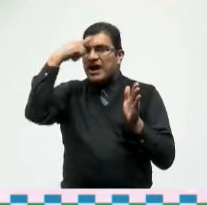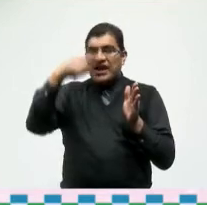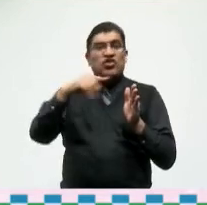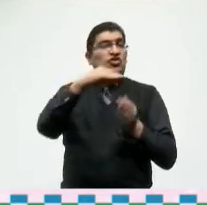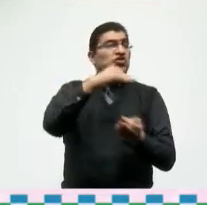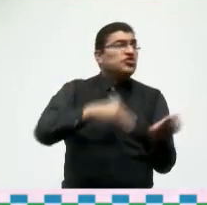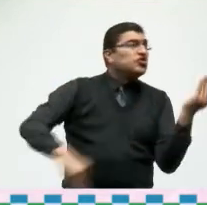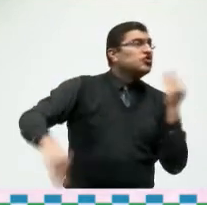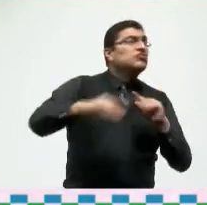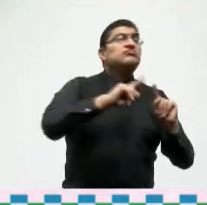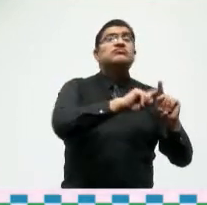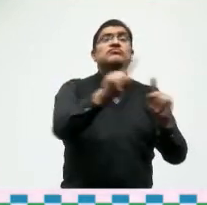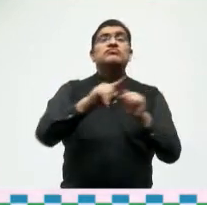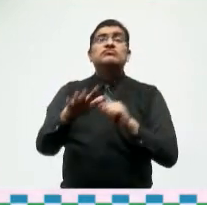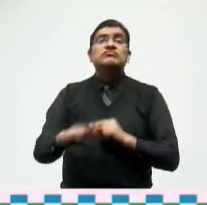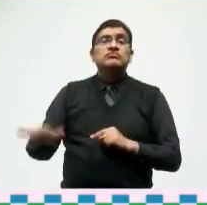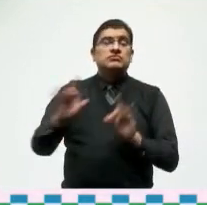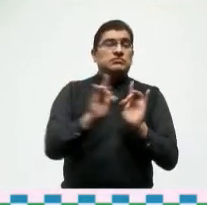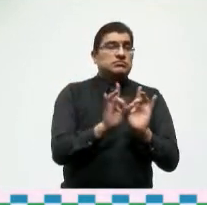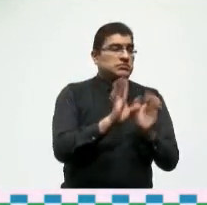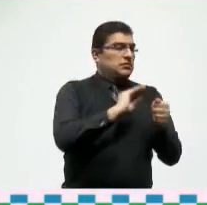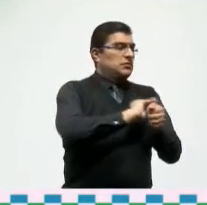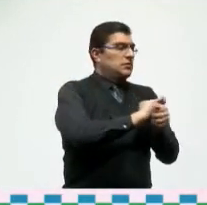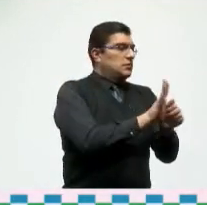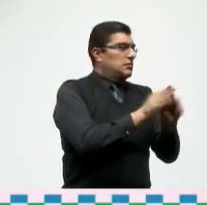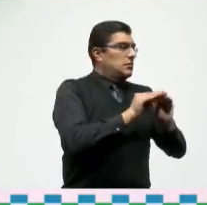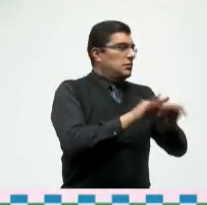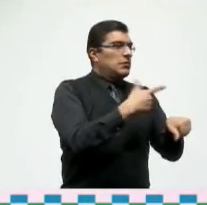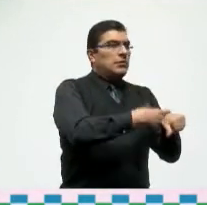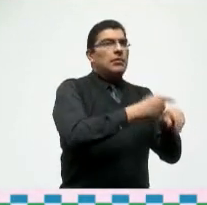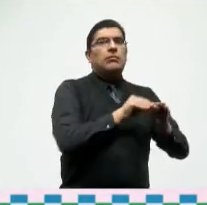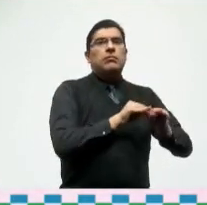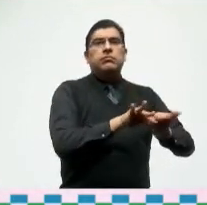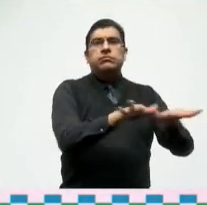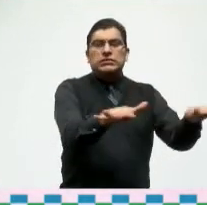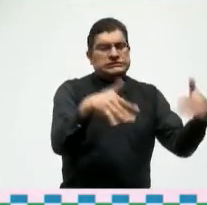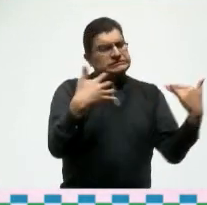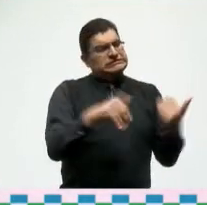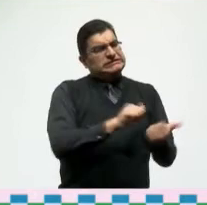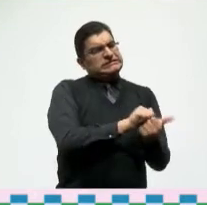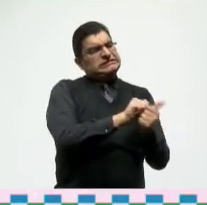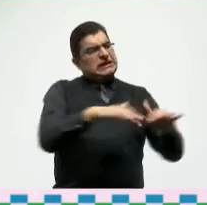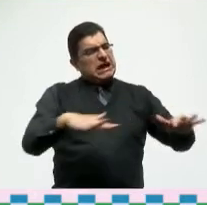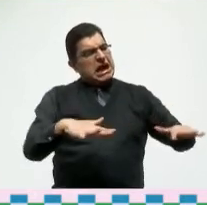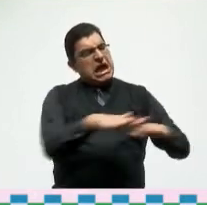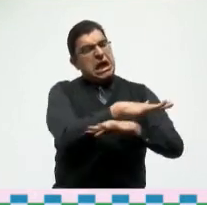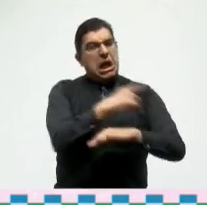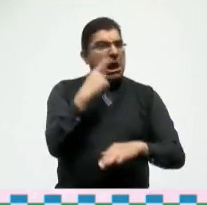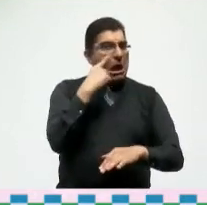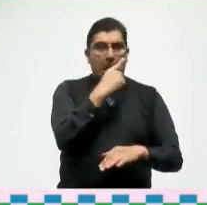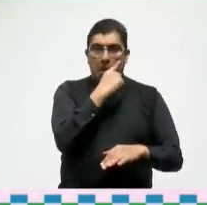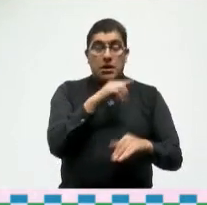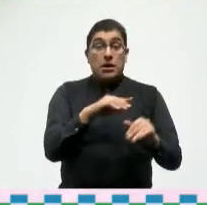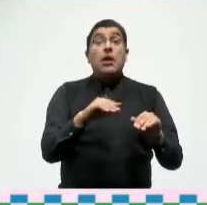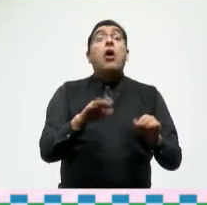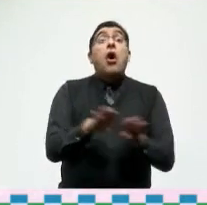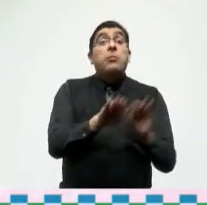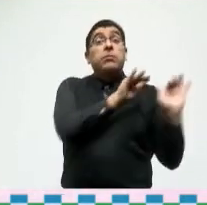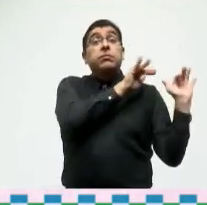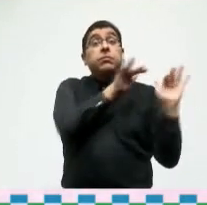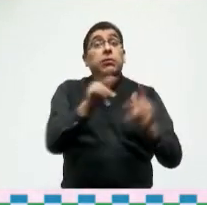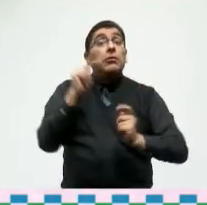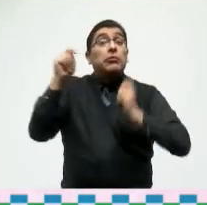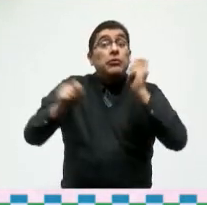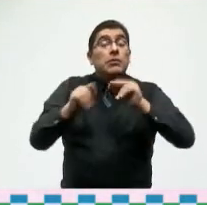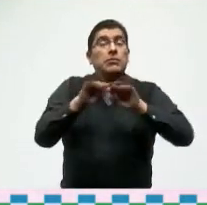sociedad la aparición del COVID-19 modificó drásticamente el panorama turístico